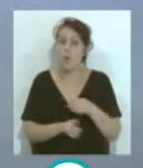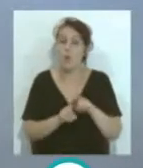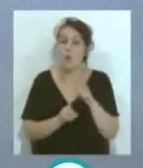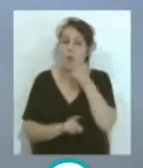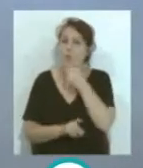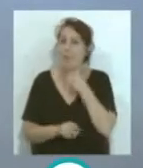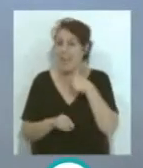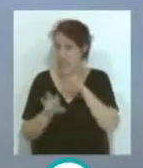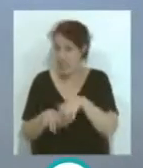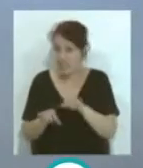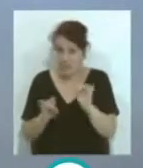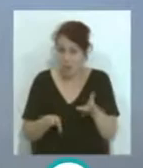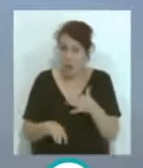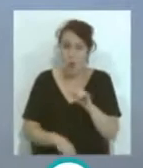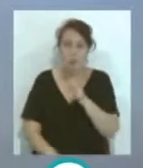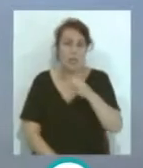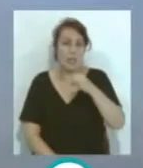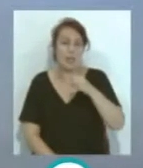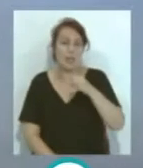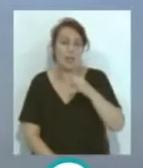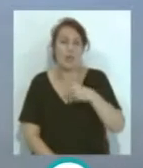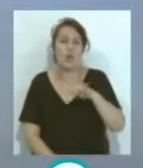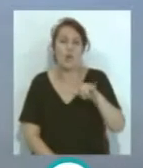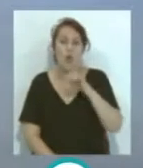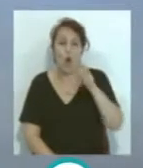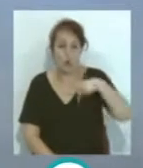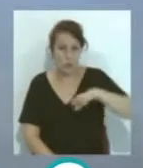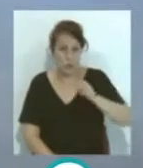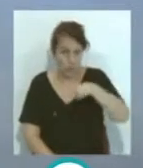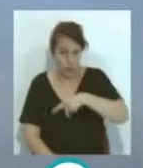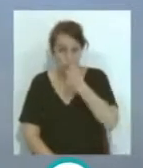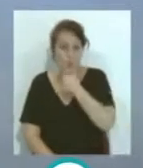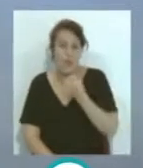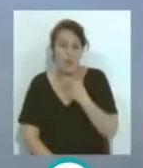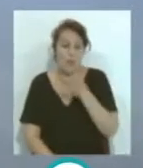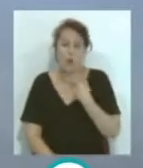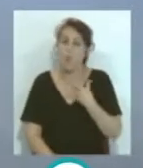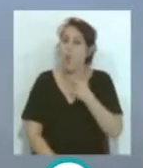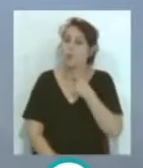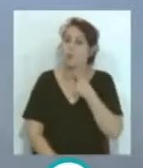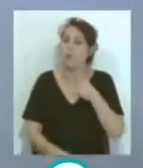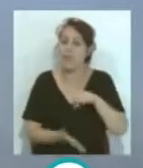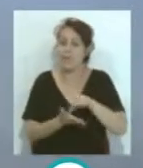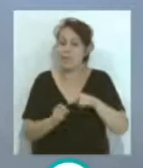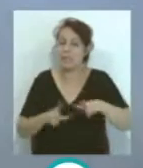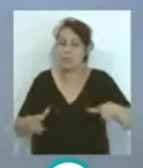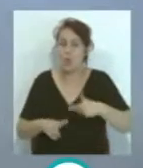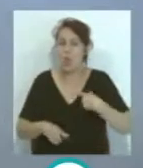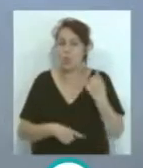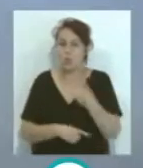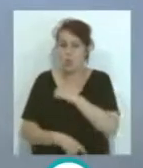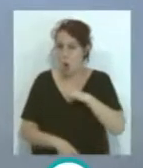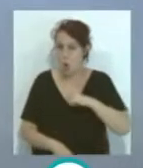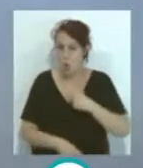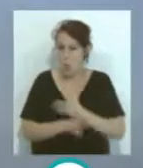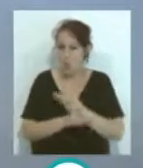Mari del Cádiz... ...entre José Mari y Johnson... ...porque es un jugador... ...que le gusta jugar solo ahí por el centro del campo... ...por delante de la defensa... ...y tiene un desplique físico